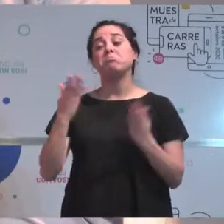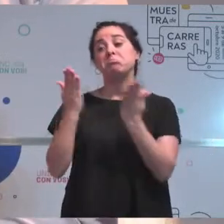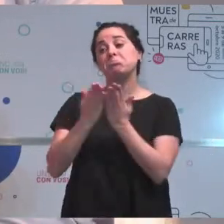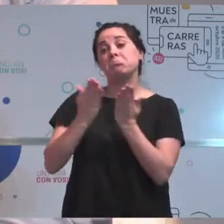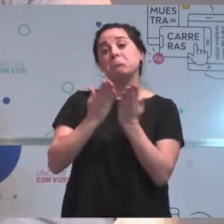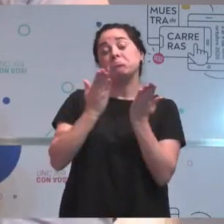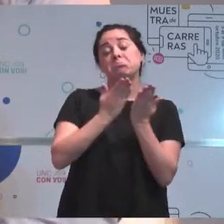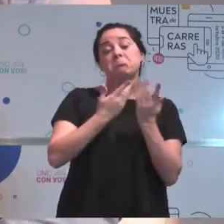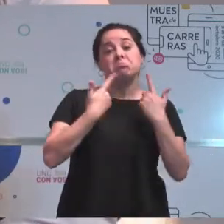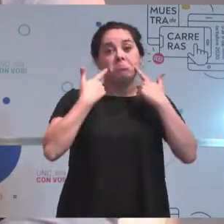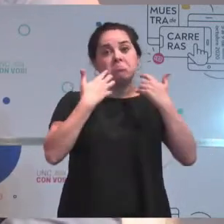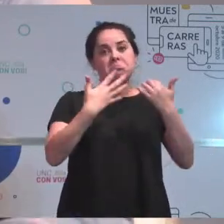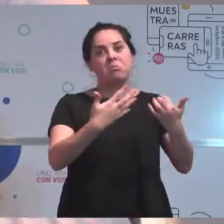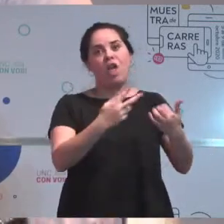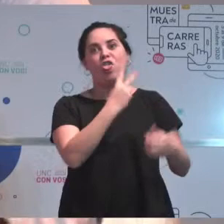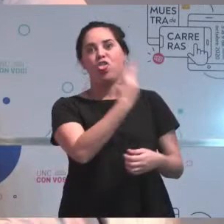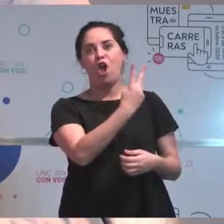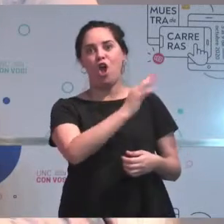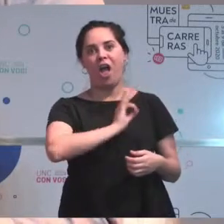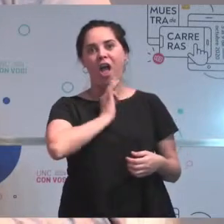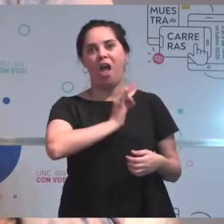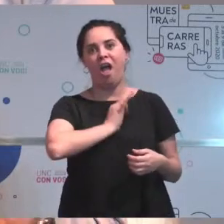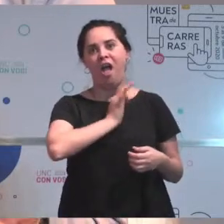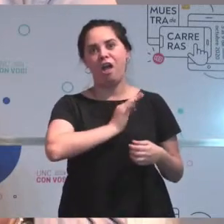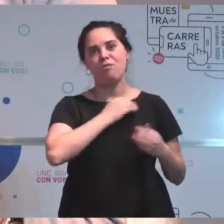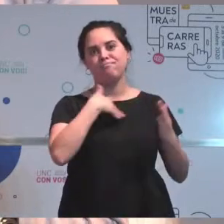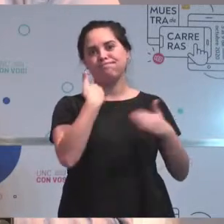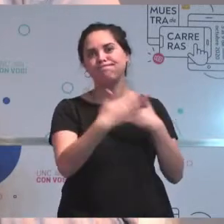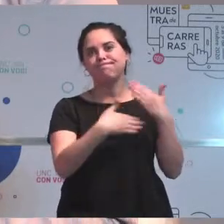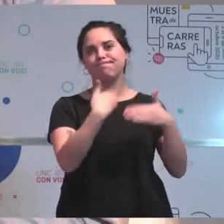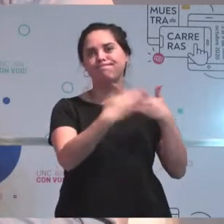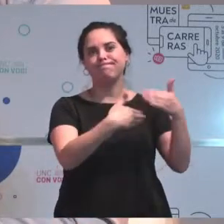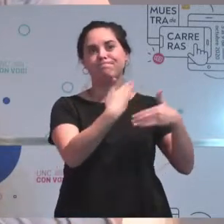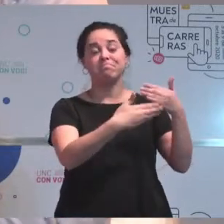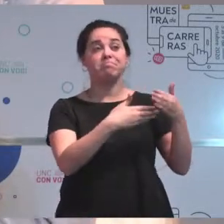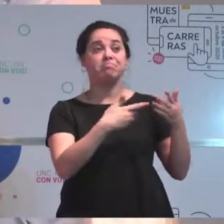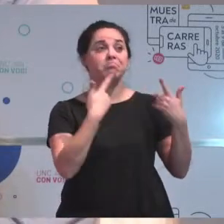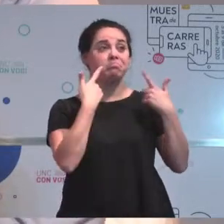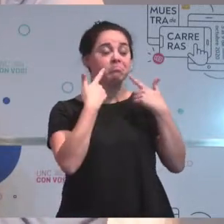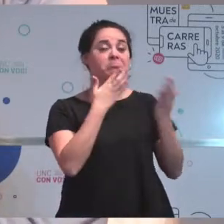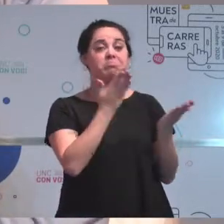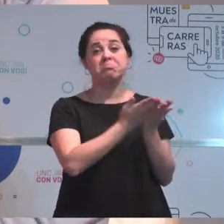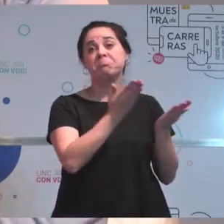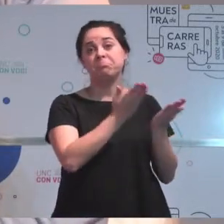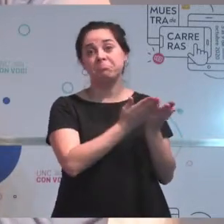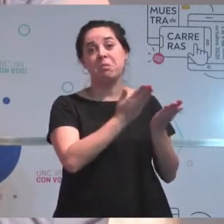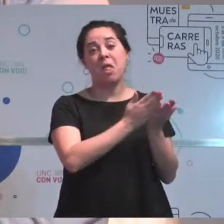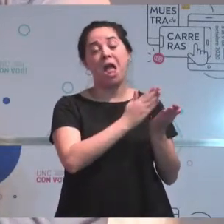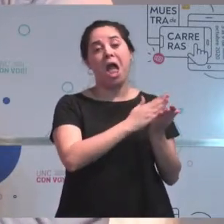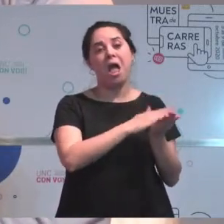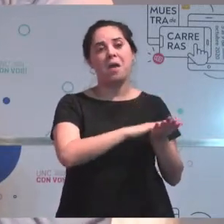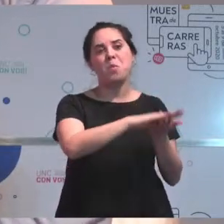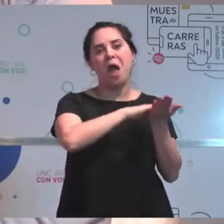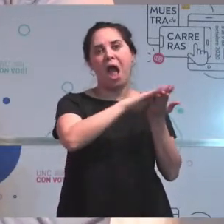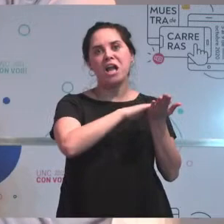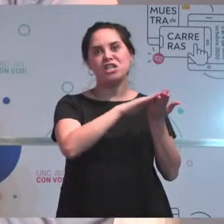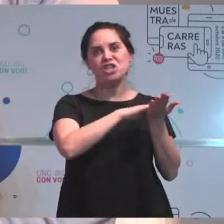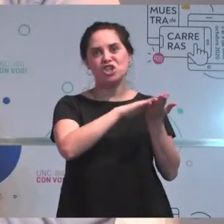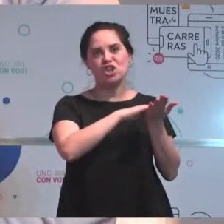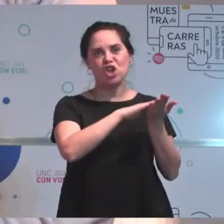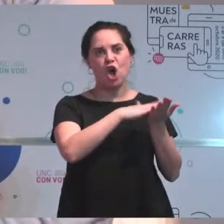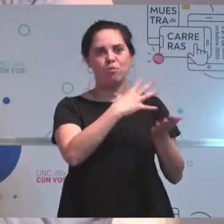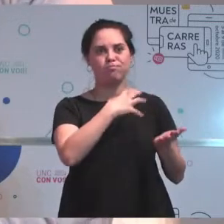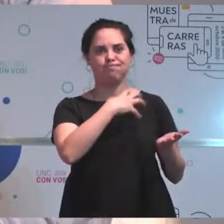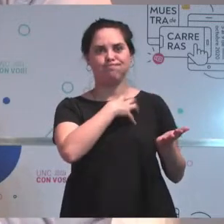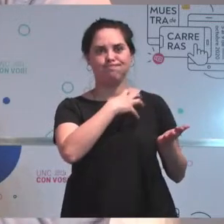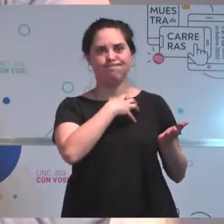Hice todo lo que es el ciclo, digamos, básico de toda ingeniería. Y yo notaba que en las materias que